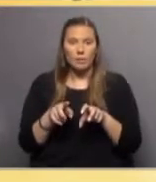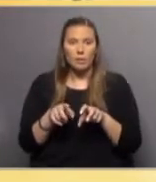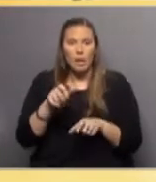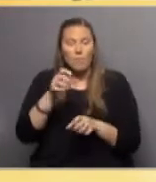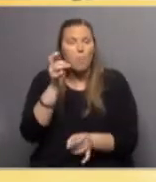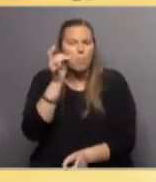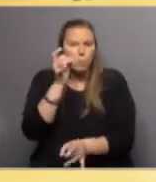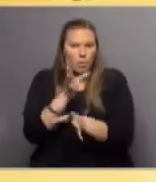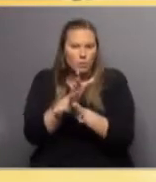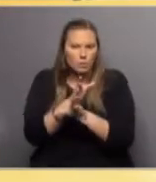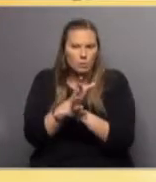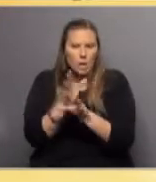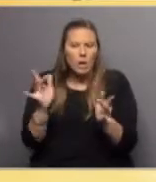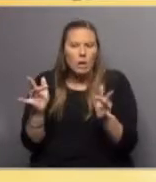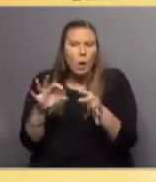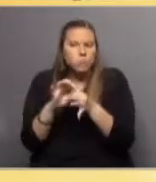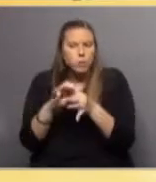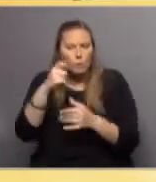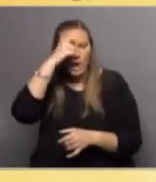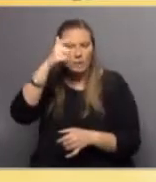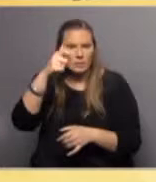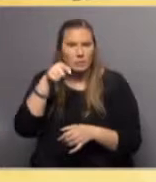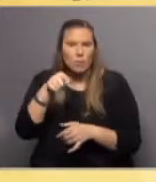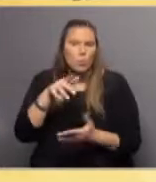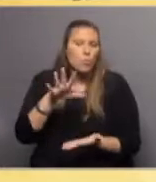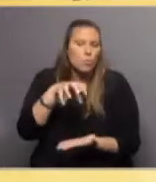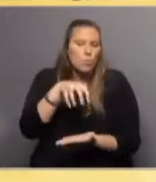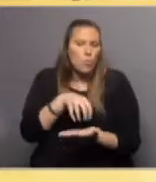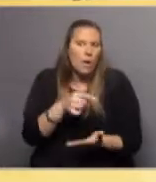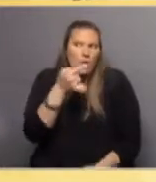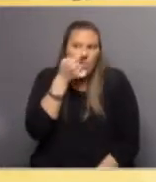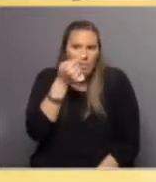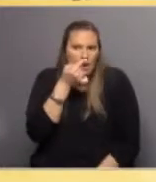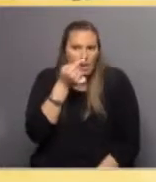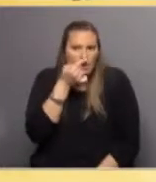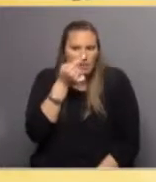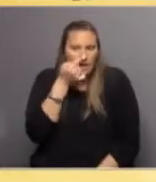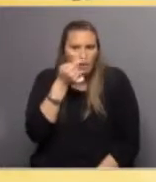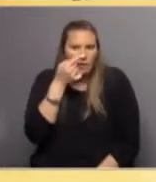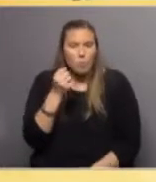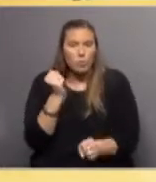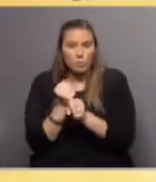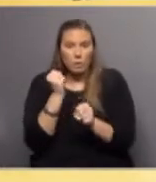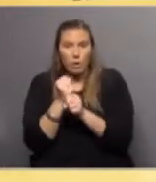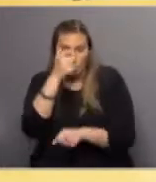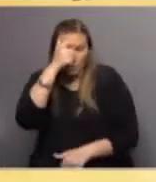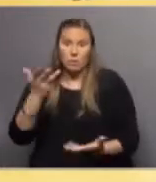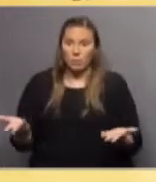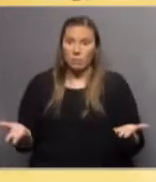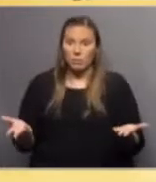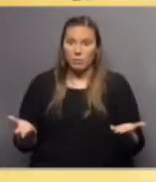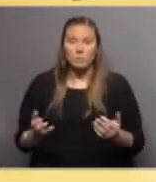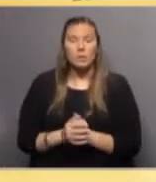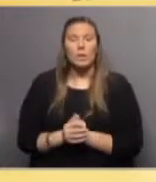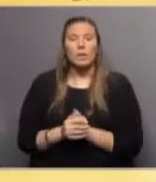profesionales vinculados a la ciencia que emplea lo hace un punto interesante como una salida laboral para científicos, ¿no? Ni qué